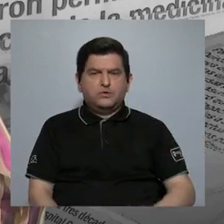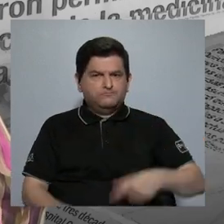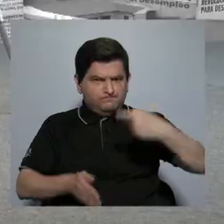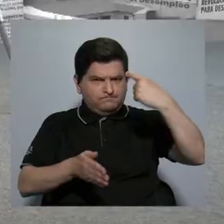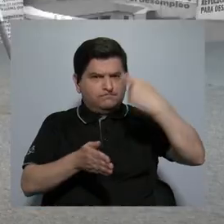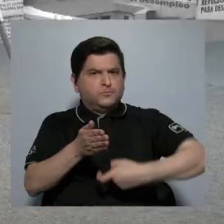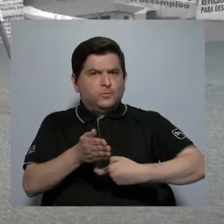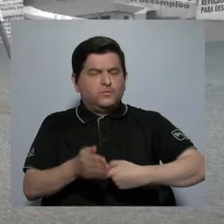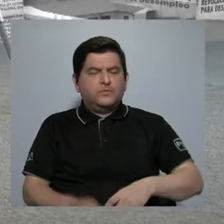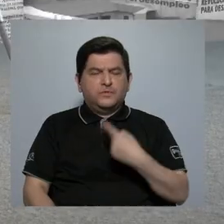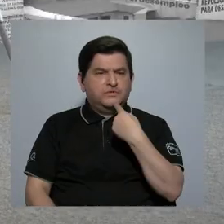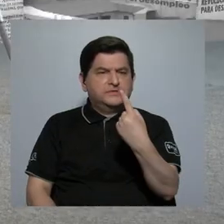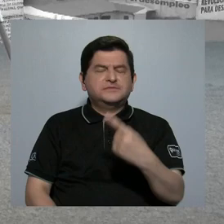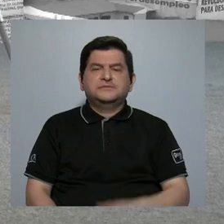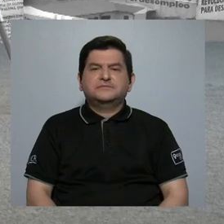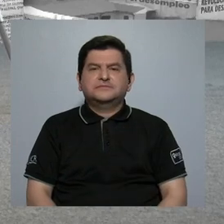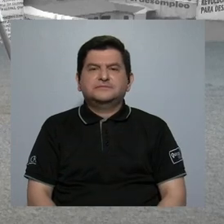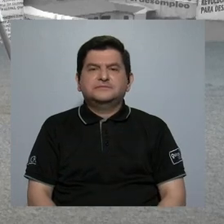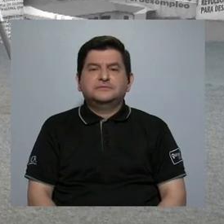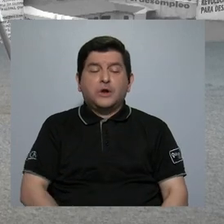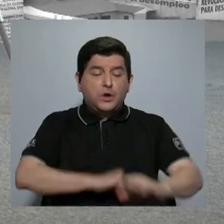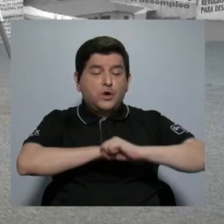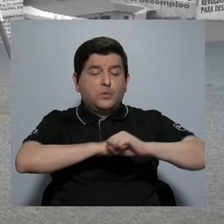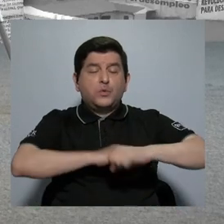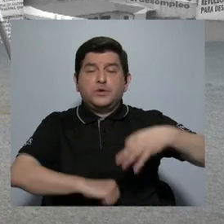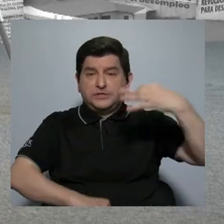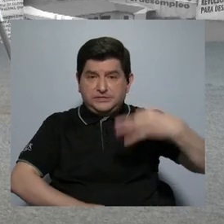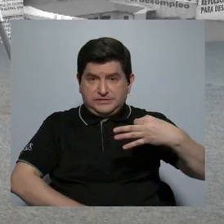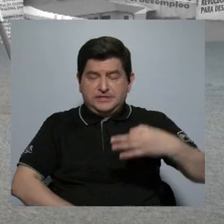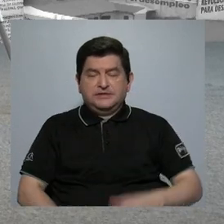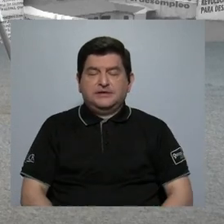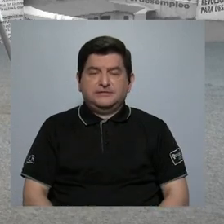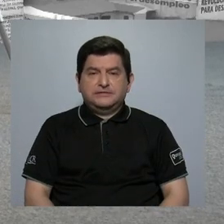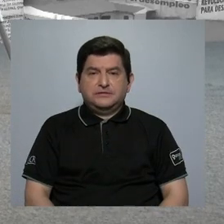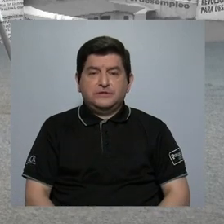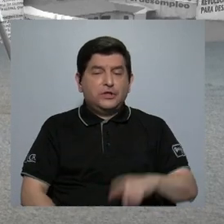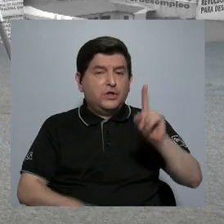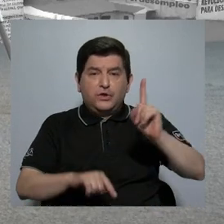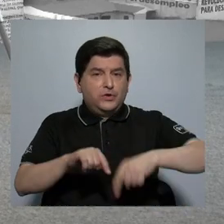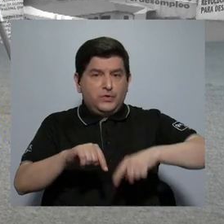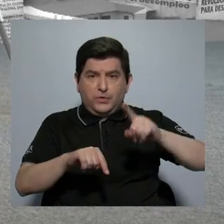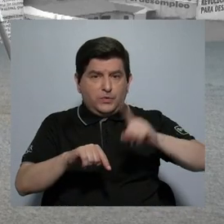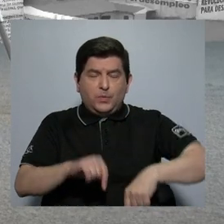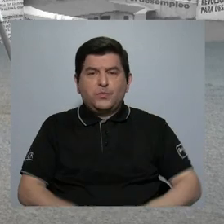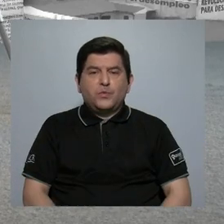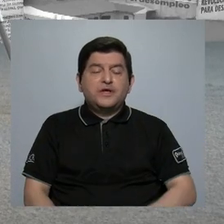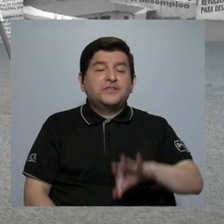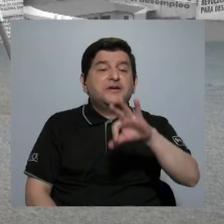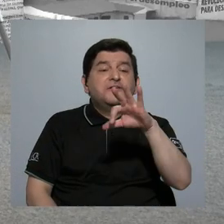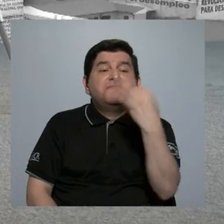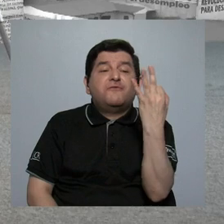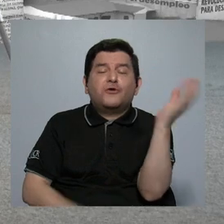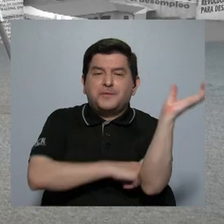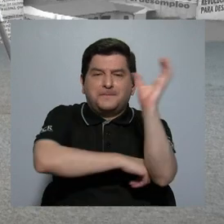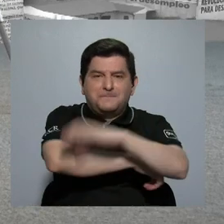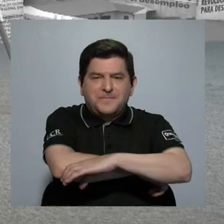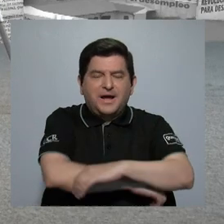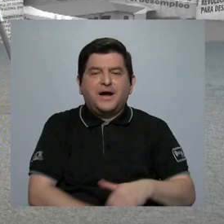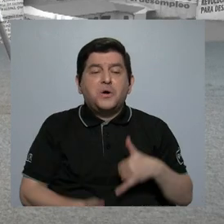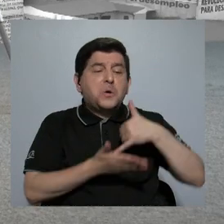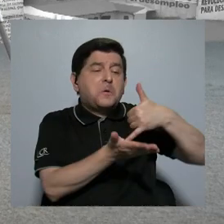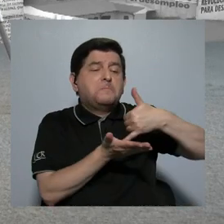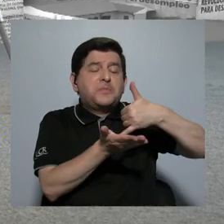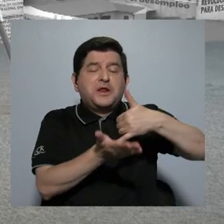contundente la Relatoría, es que la publicidad oficial o la pauta oficial no debe ser una forma de castigar o